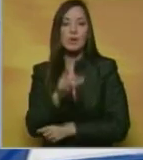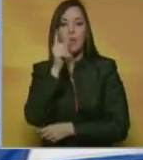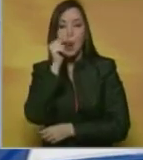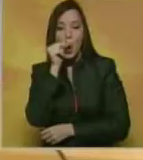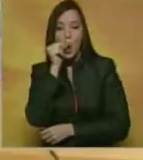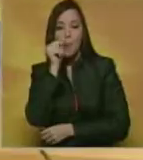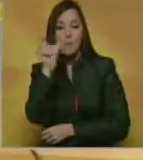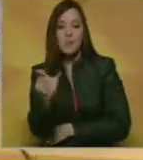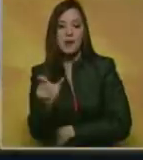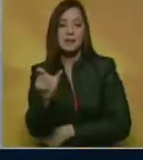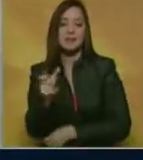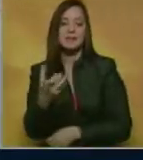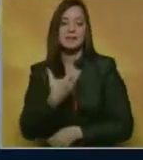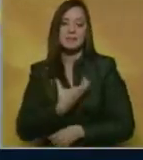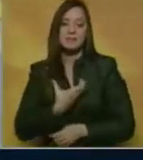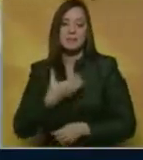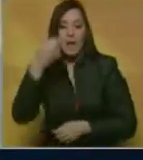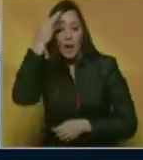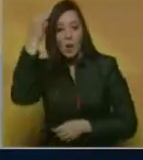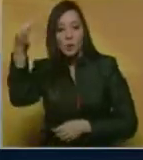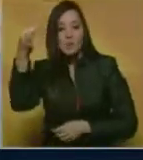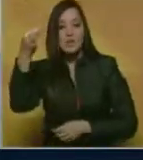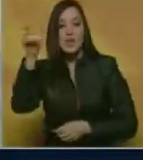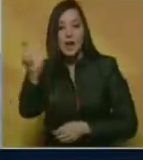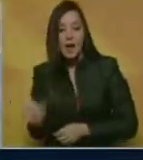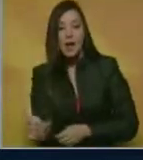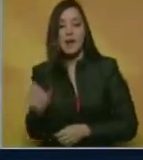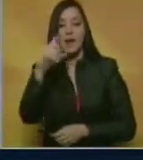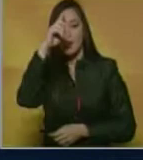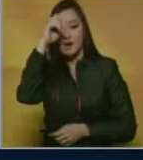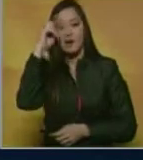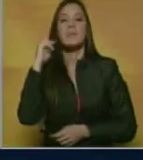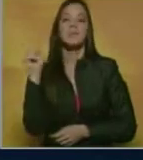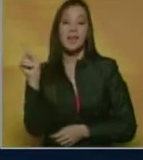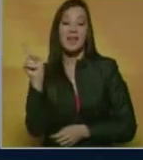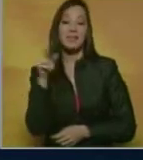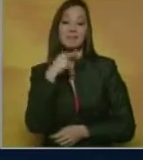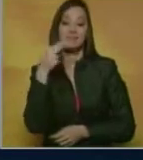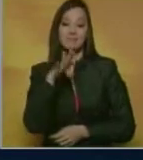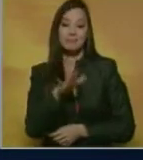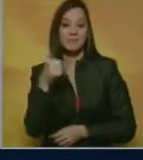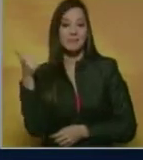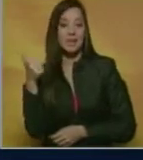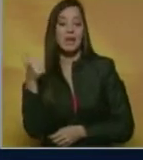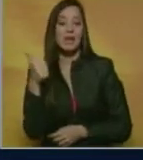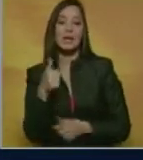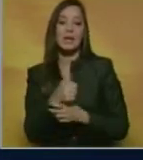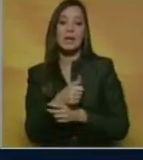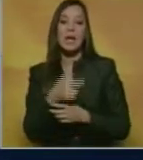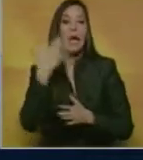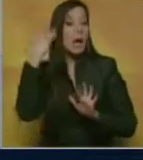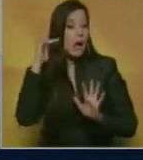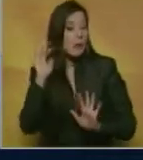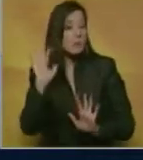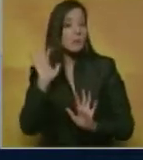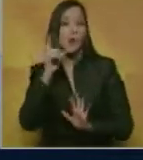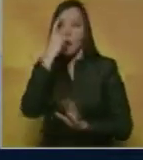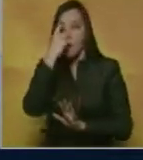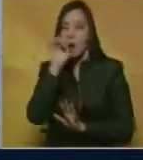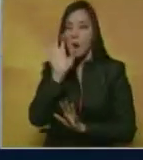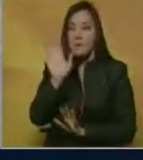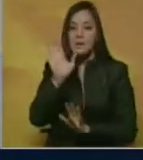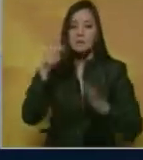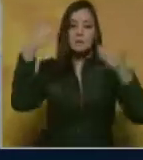Feo. El dirigente de la Tolda Verde y concejal Eduardo Delgado no desestimó que Jaime haya sido objeto de amenazas por parte de grupos